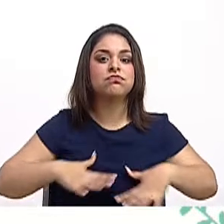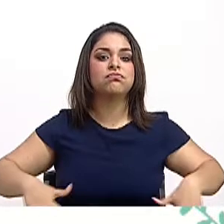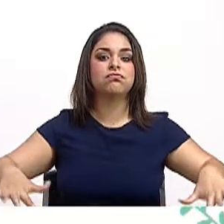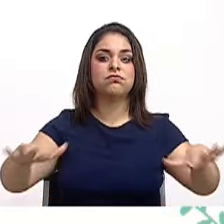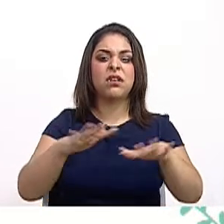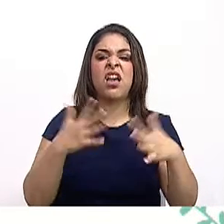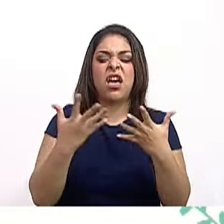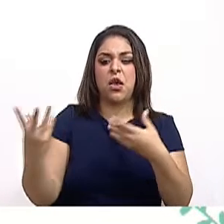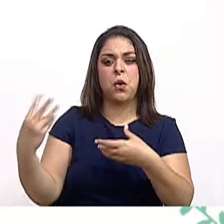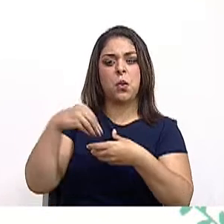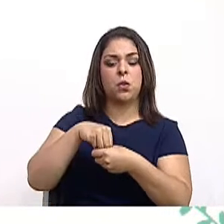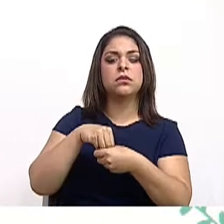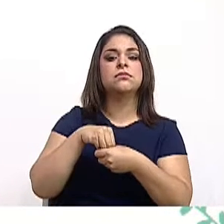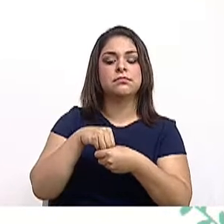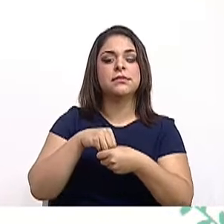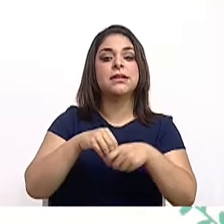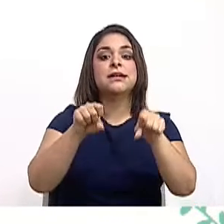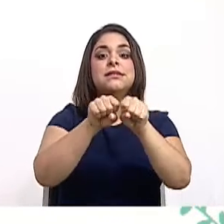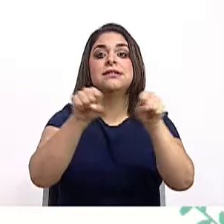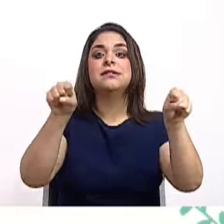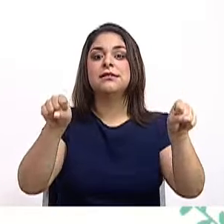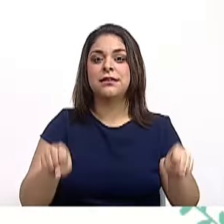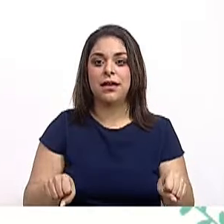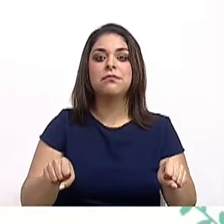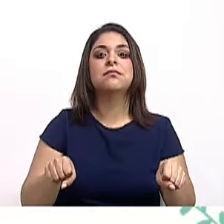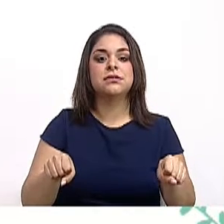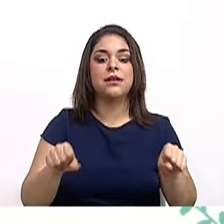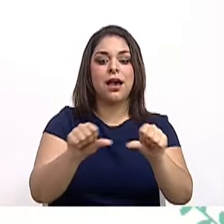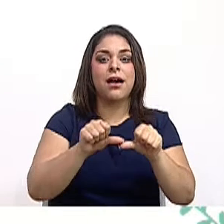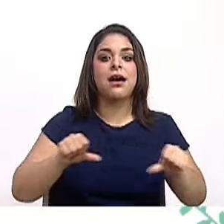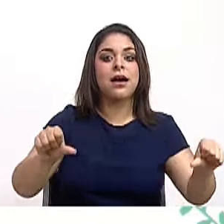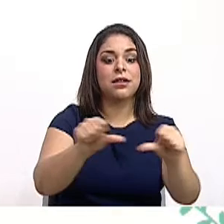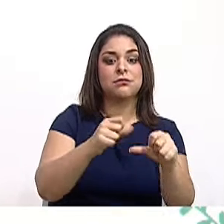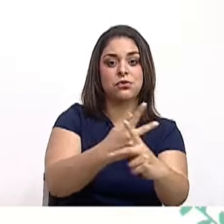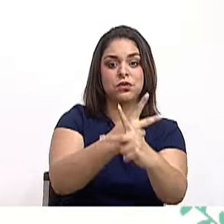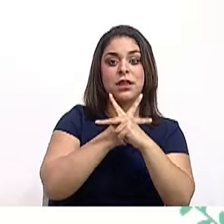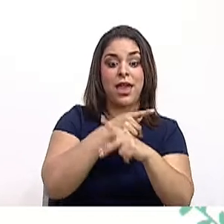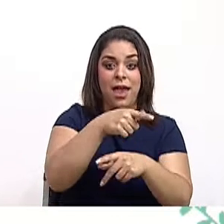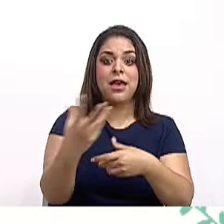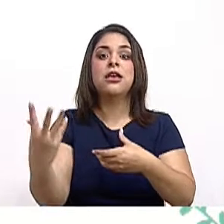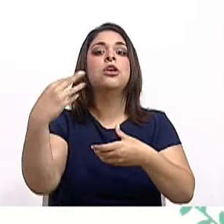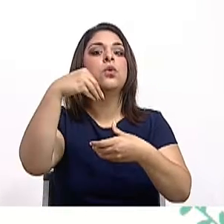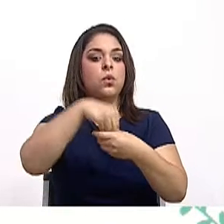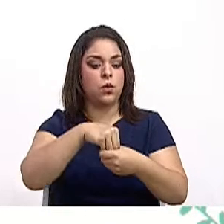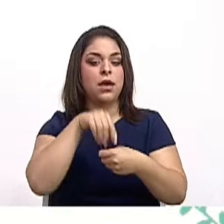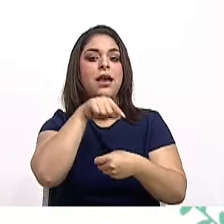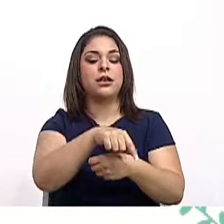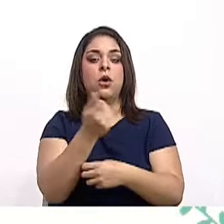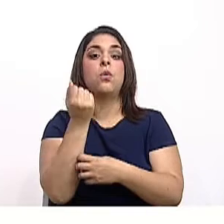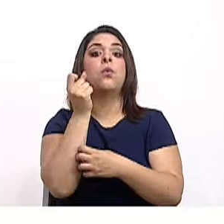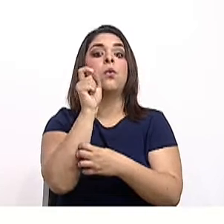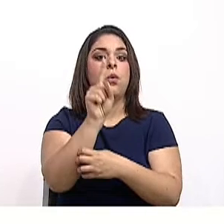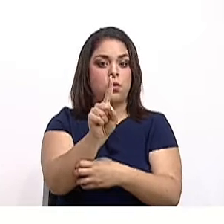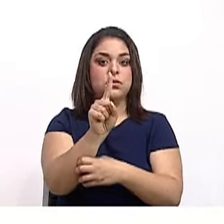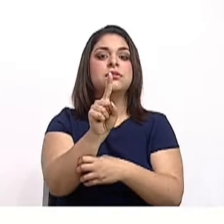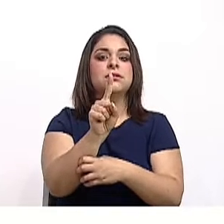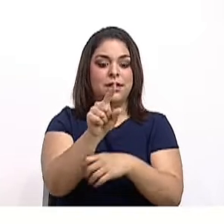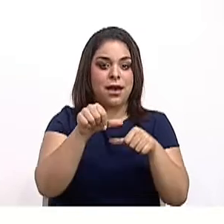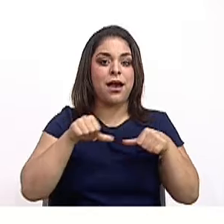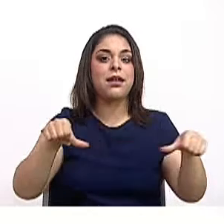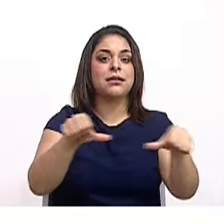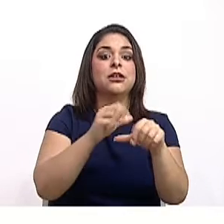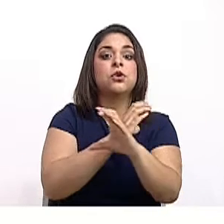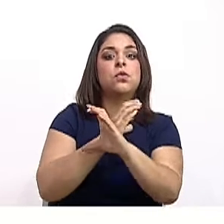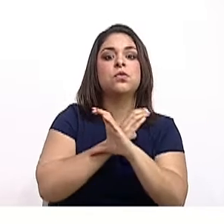se incluye? Los sistemas de áreas protegidas están incluidas en esas 11 áreas de conservación.